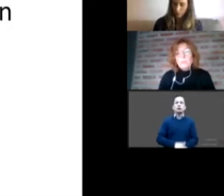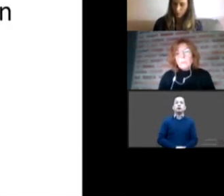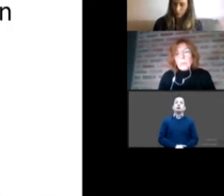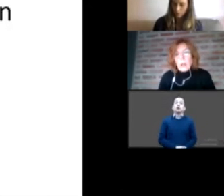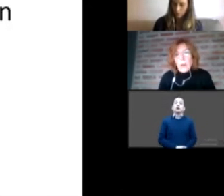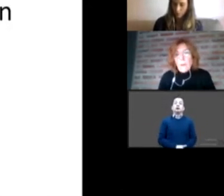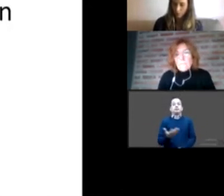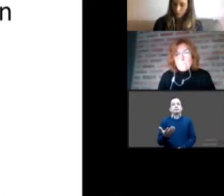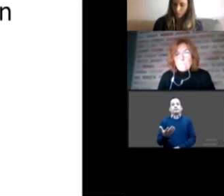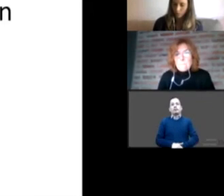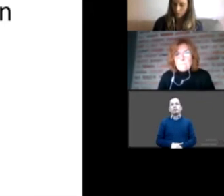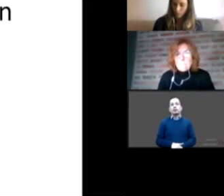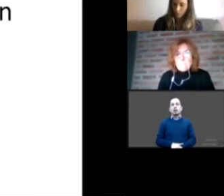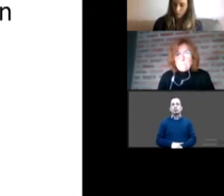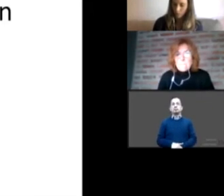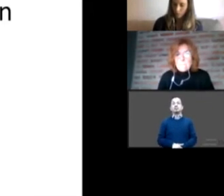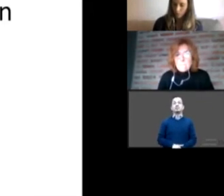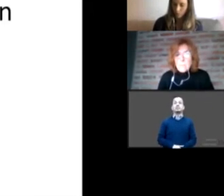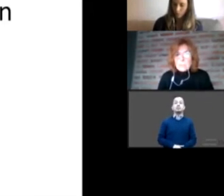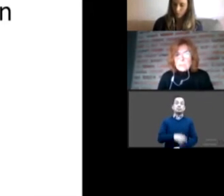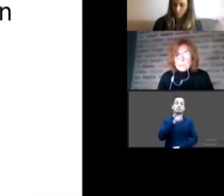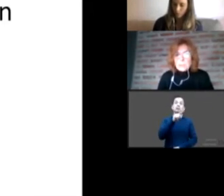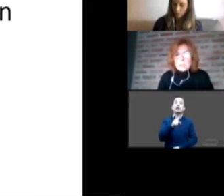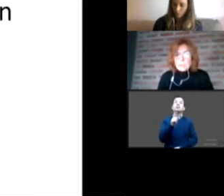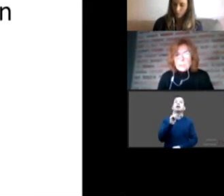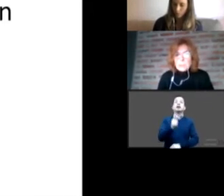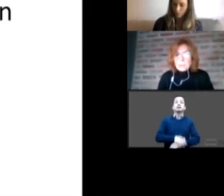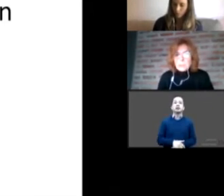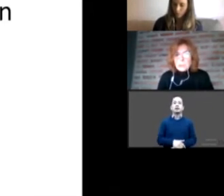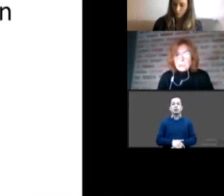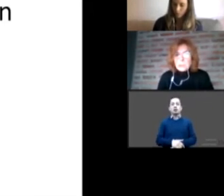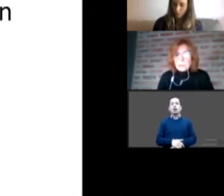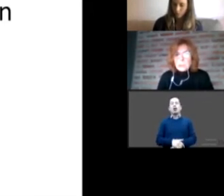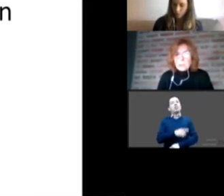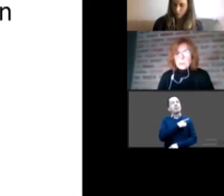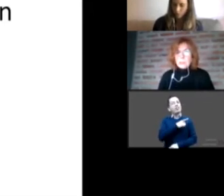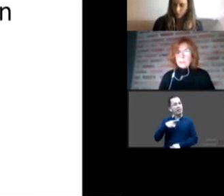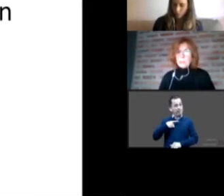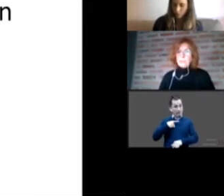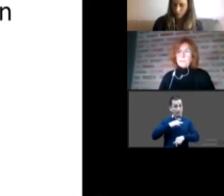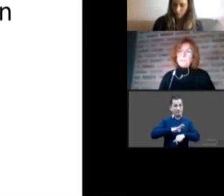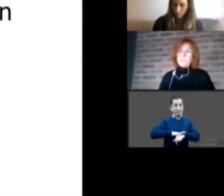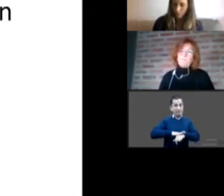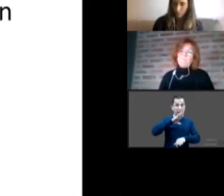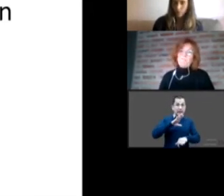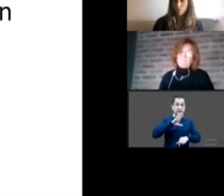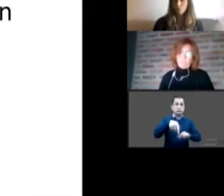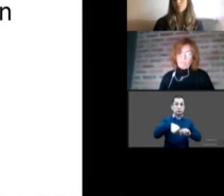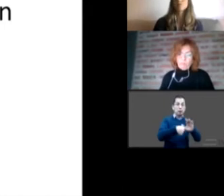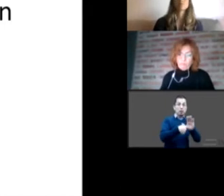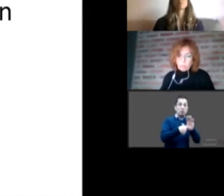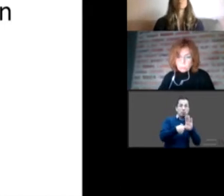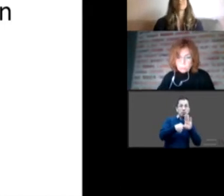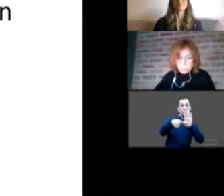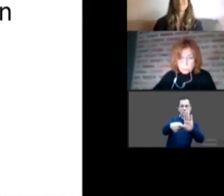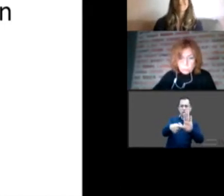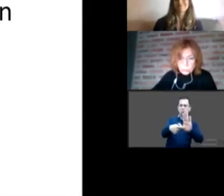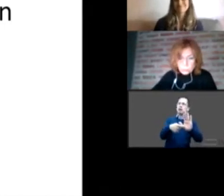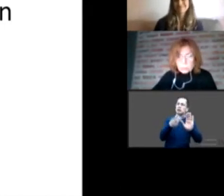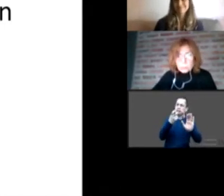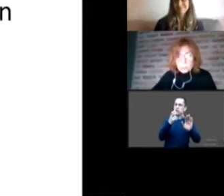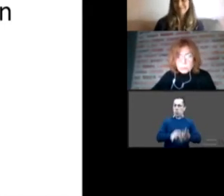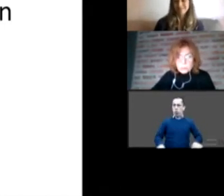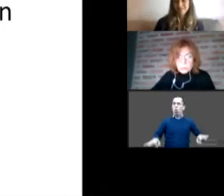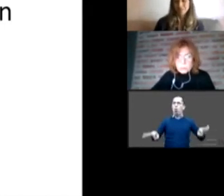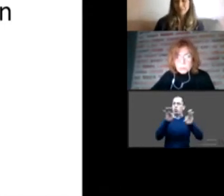seguir tejiendo el final es visibilizar y ahí es una alarma ya no me salió el rojo en la presentación pero